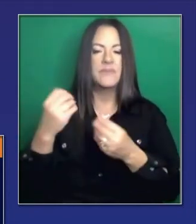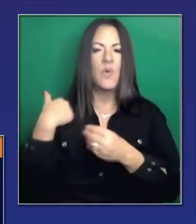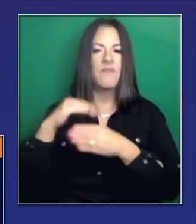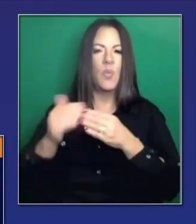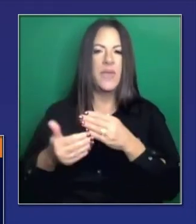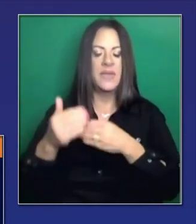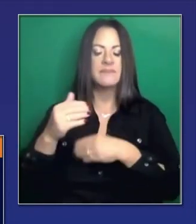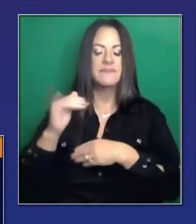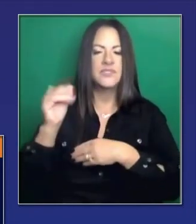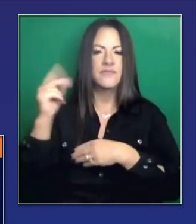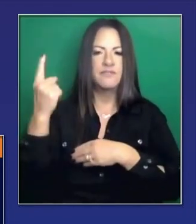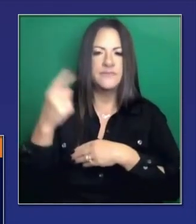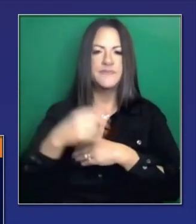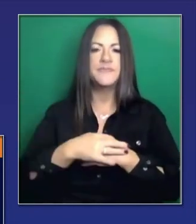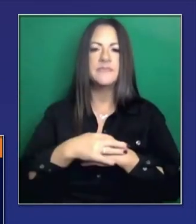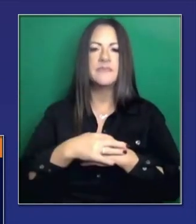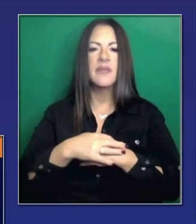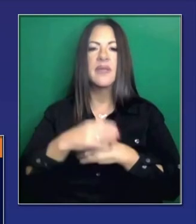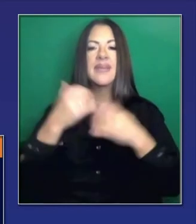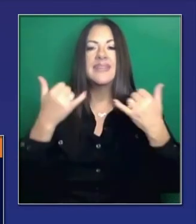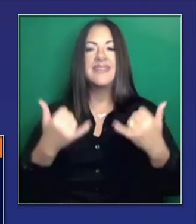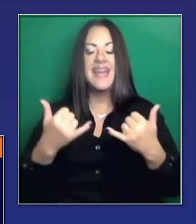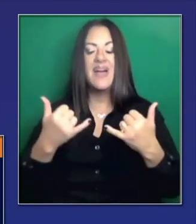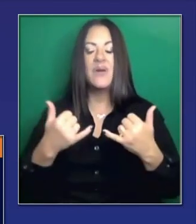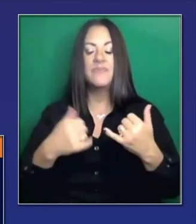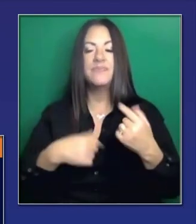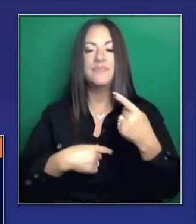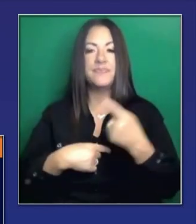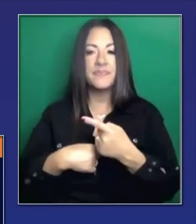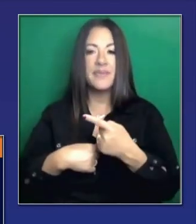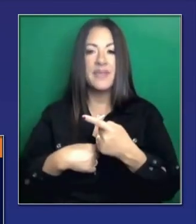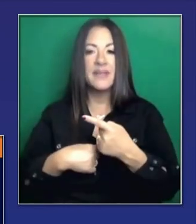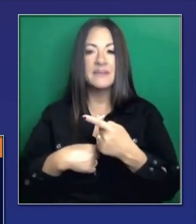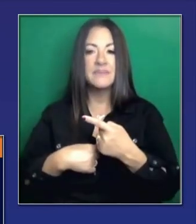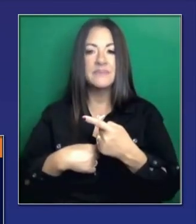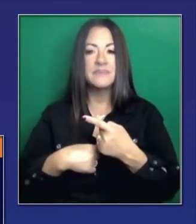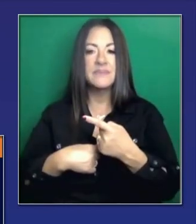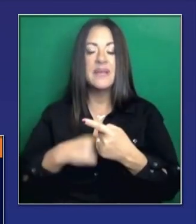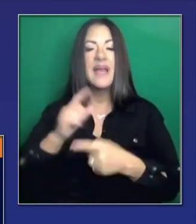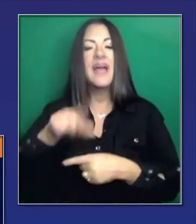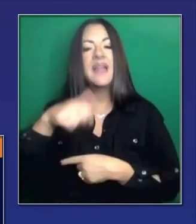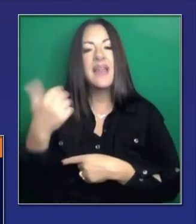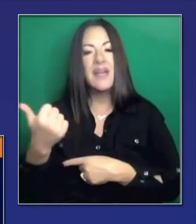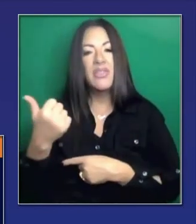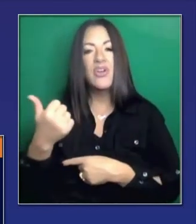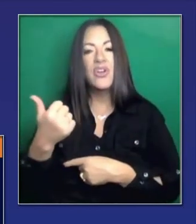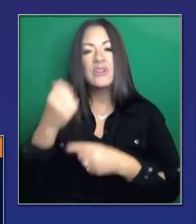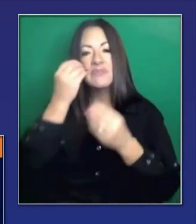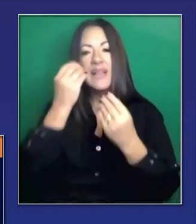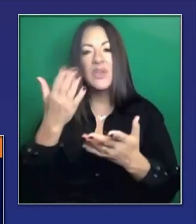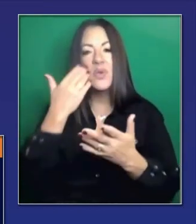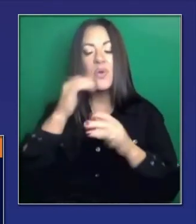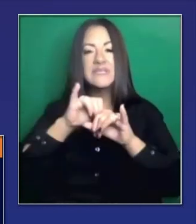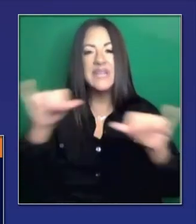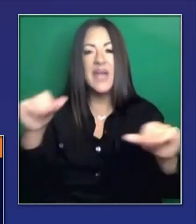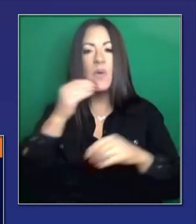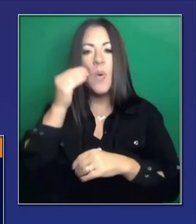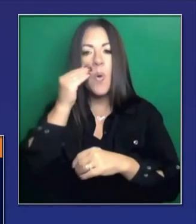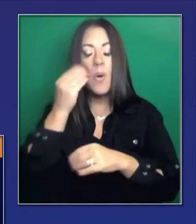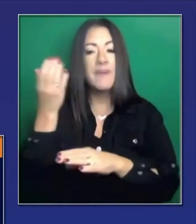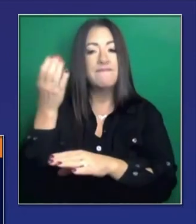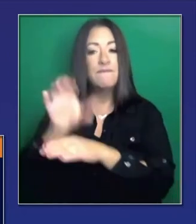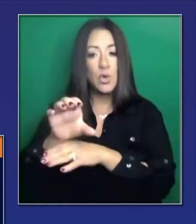que también hemos aumentado la aplicación de las reglas, no para castigar, sino para educar